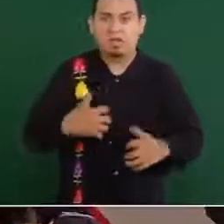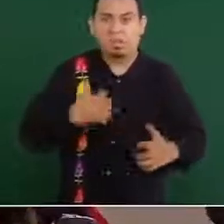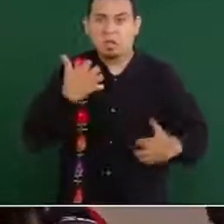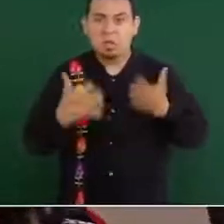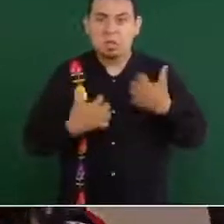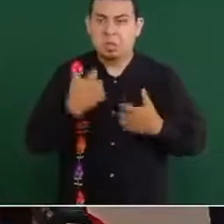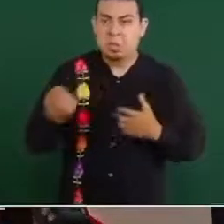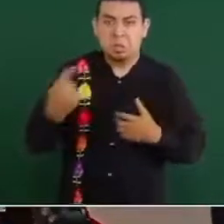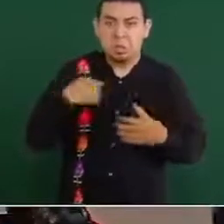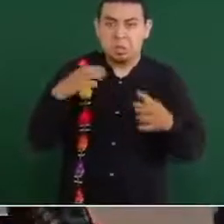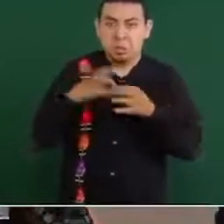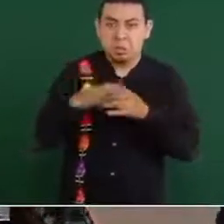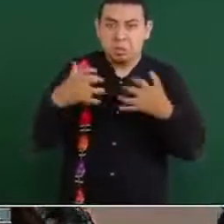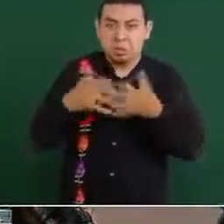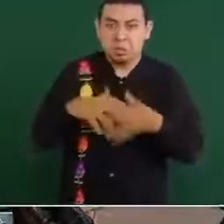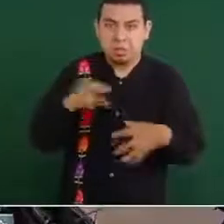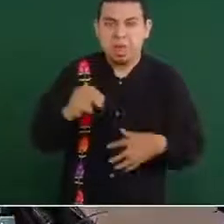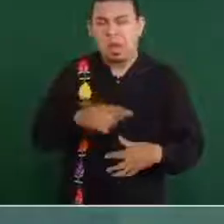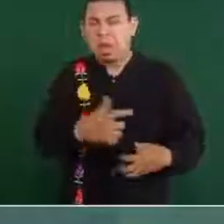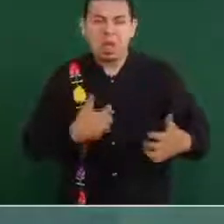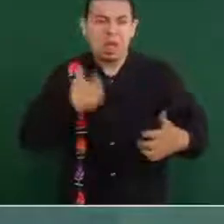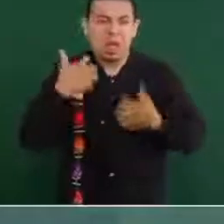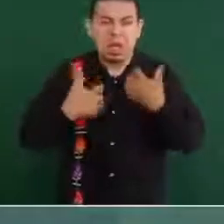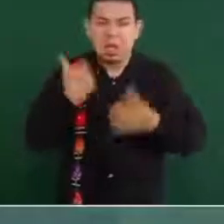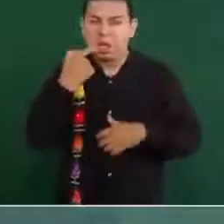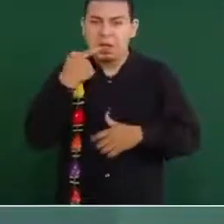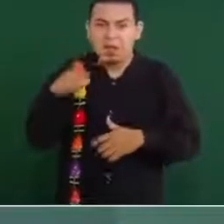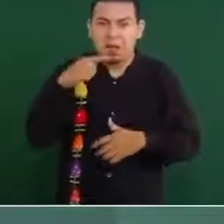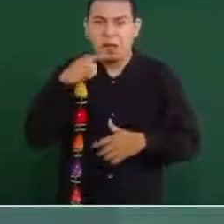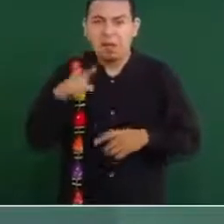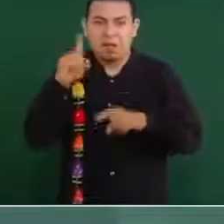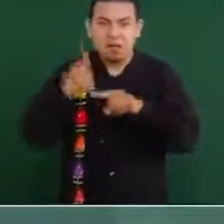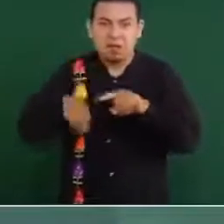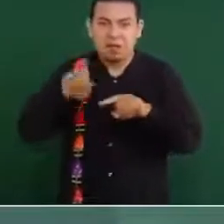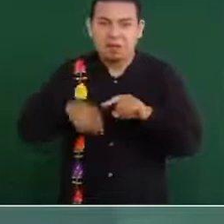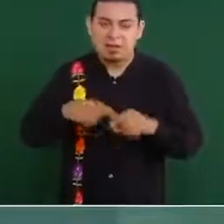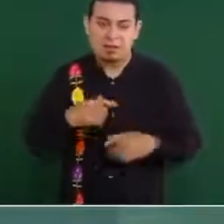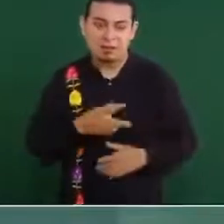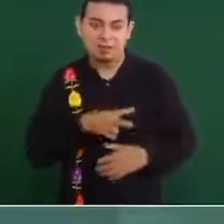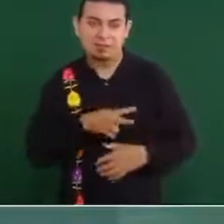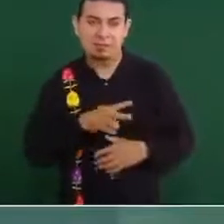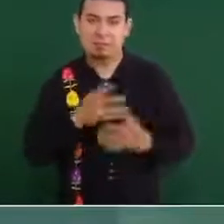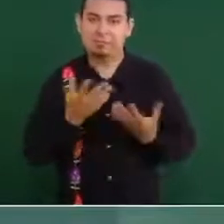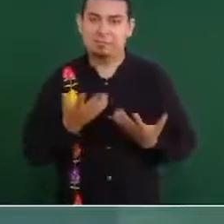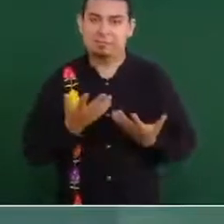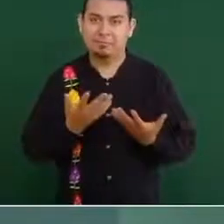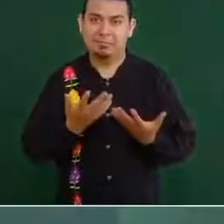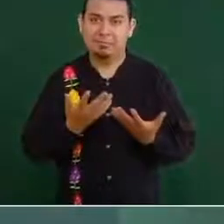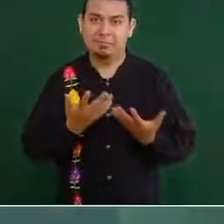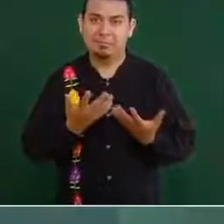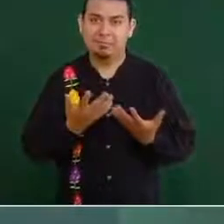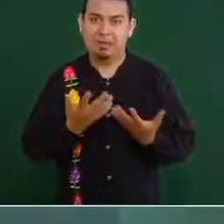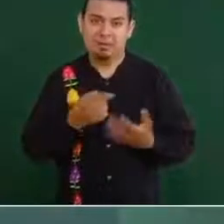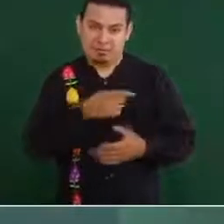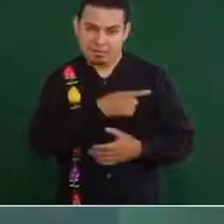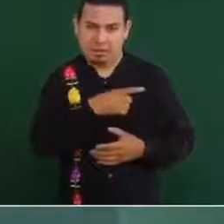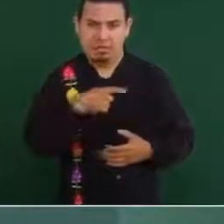que se amuele la realidad.